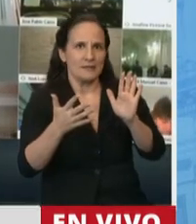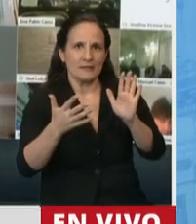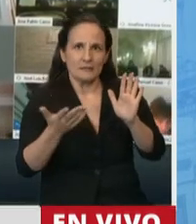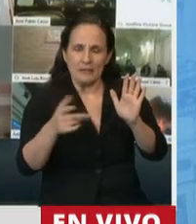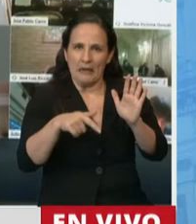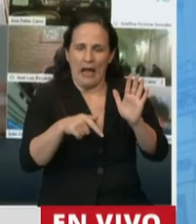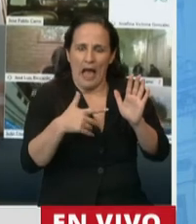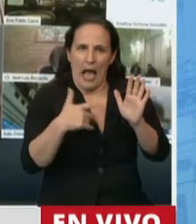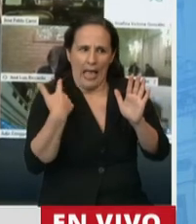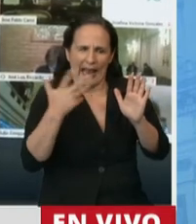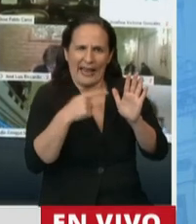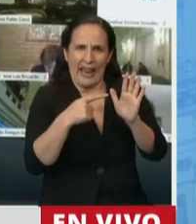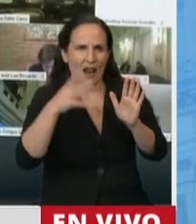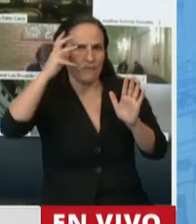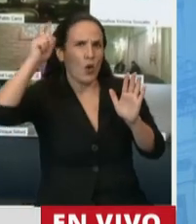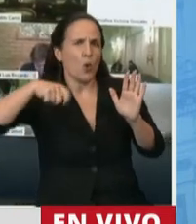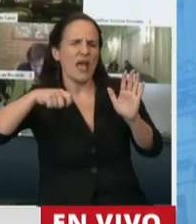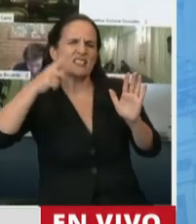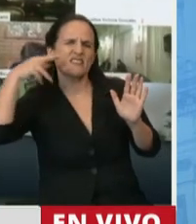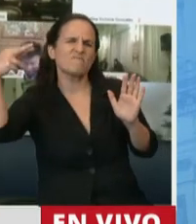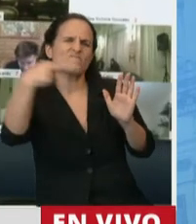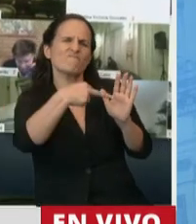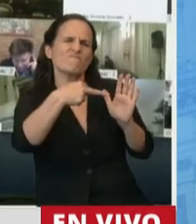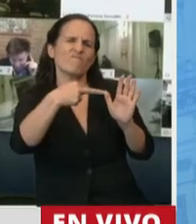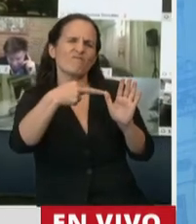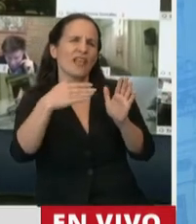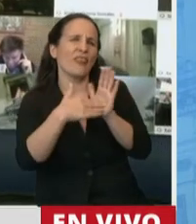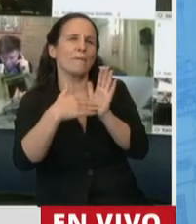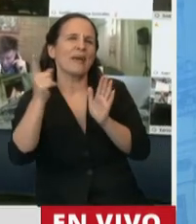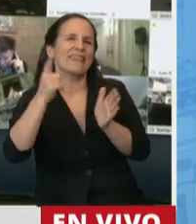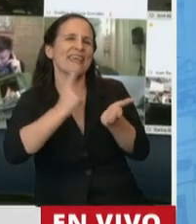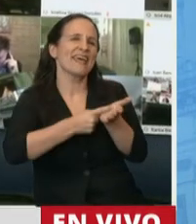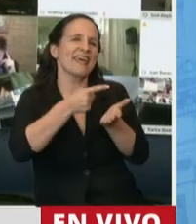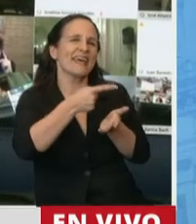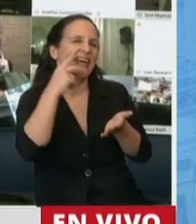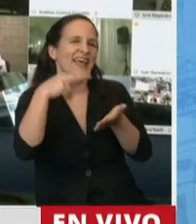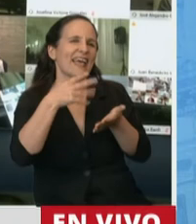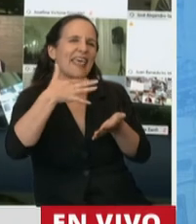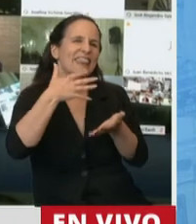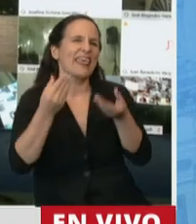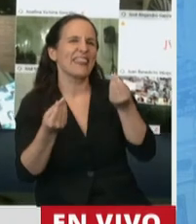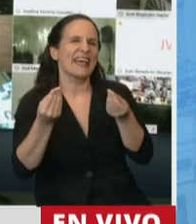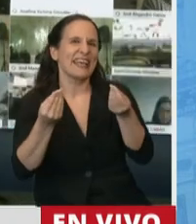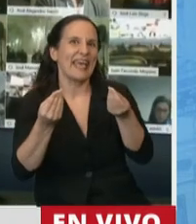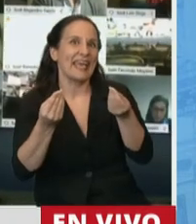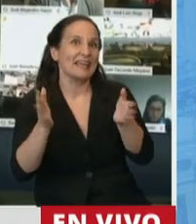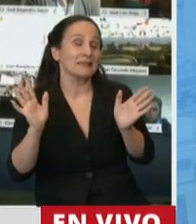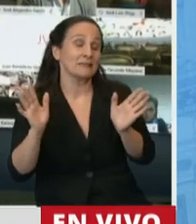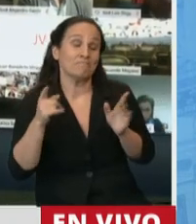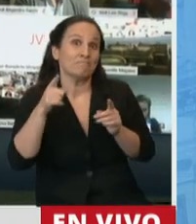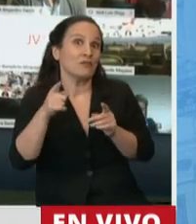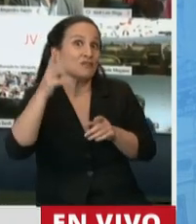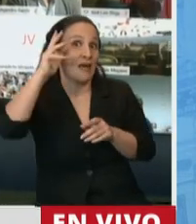en presencia de jueces para que le den una interpretación a la falta de especificidad de esa norma y su resultado no